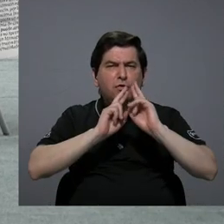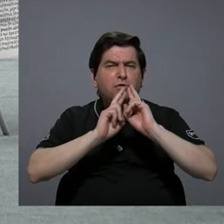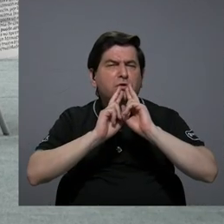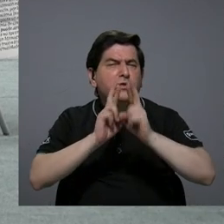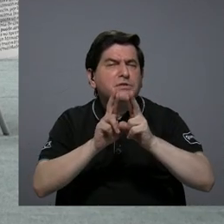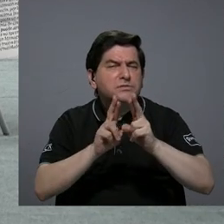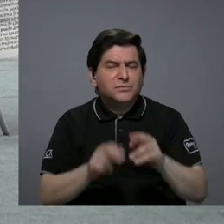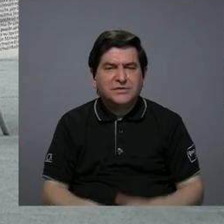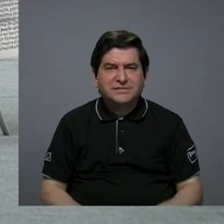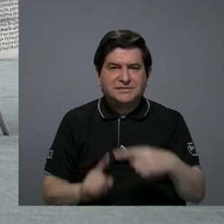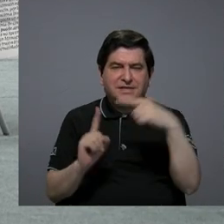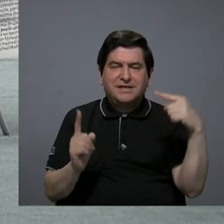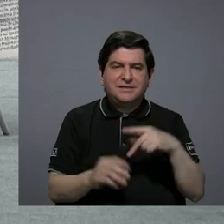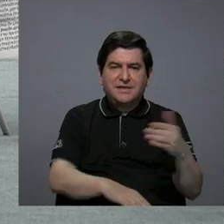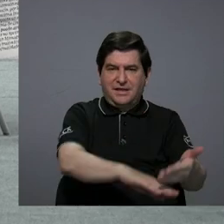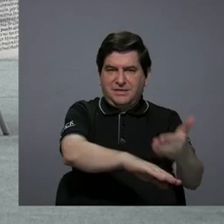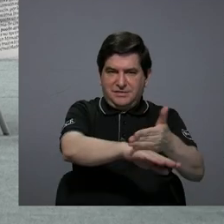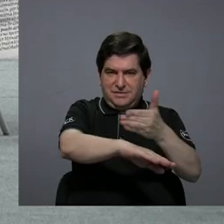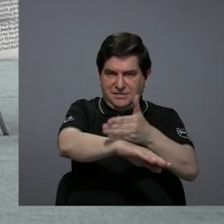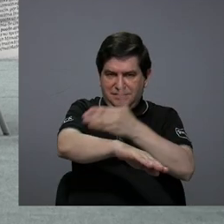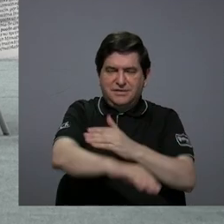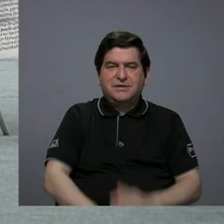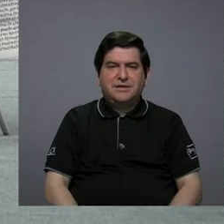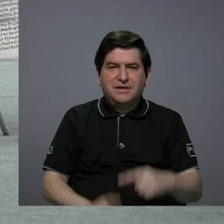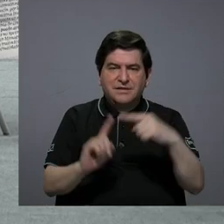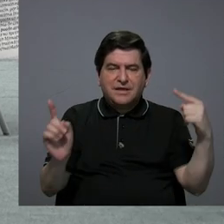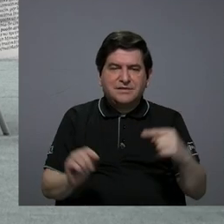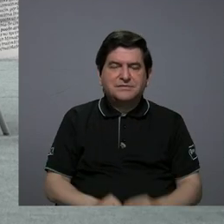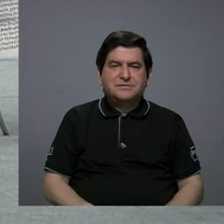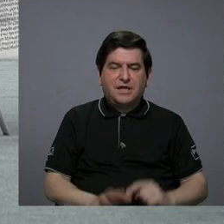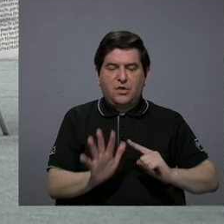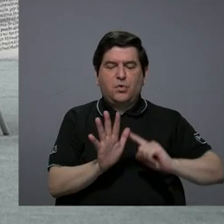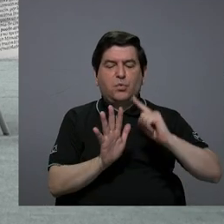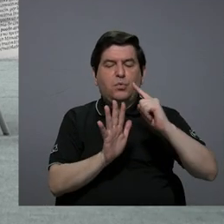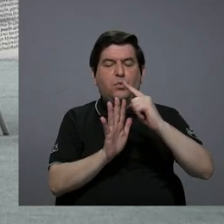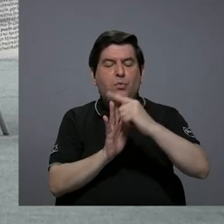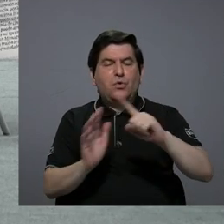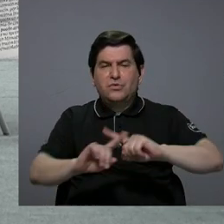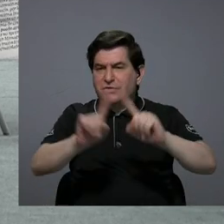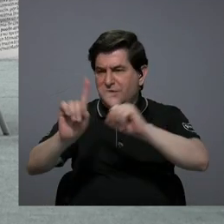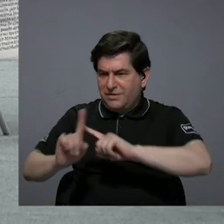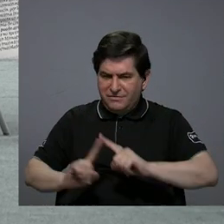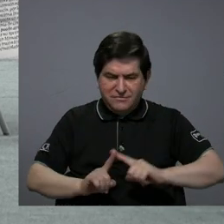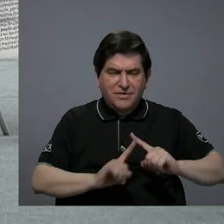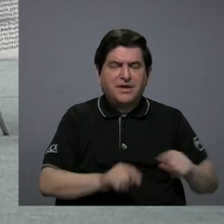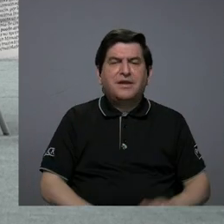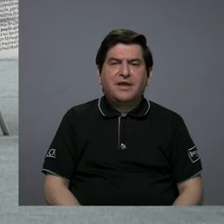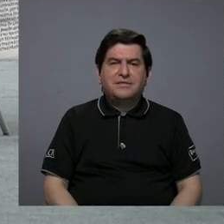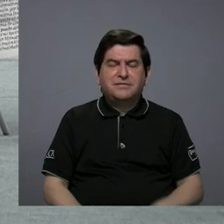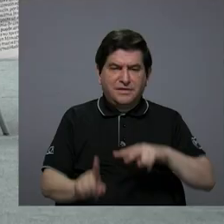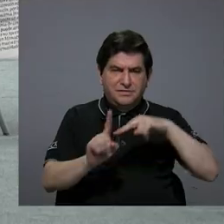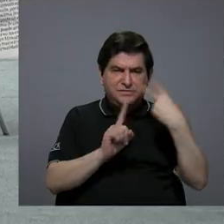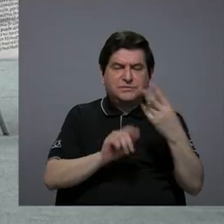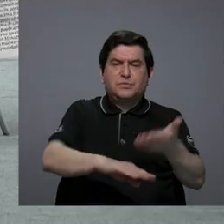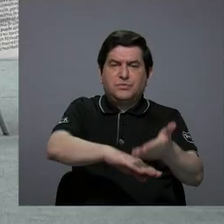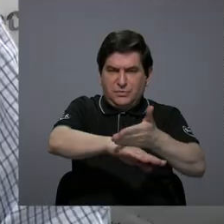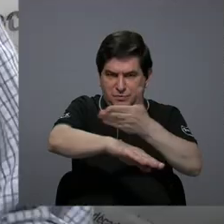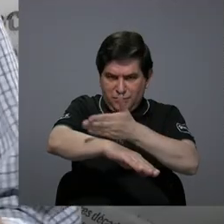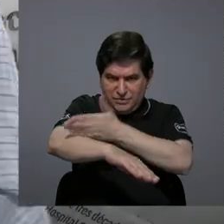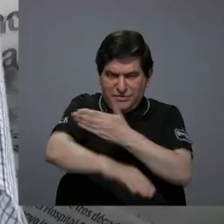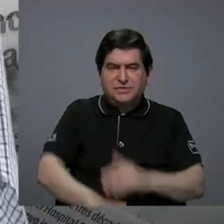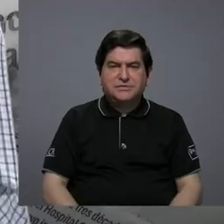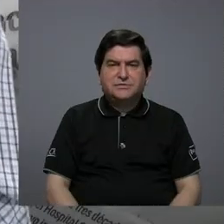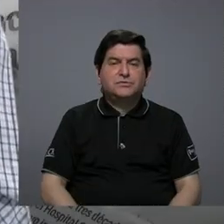desde el progresismo desde el abanico de colores que tienen los puntos de vista progresistas